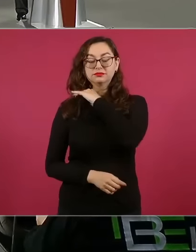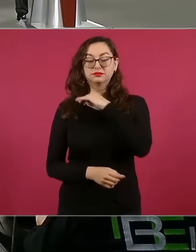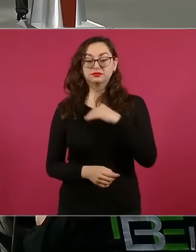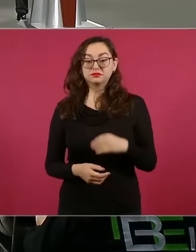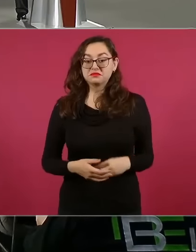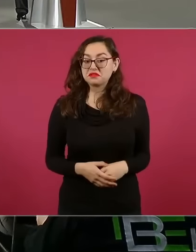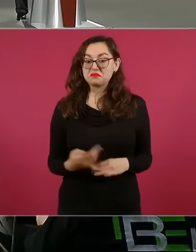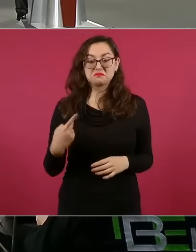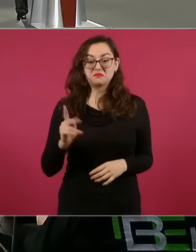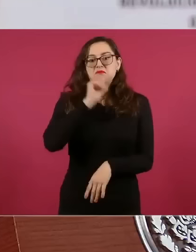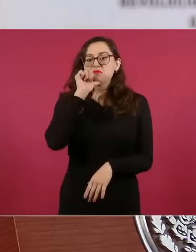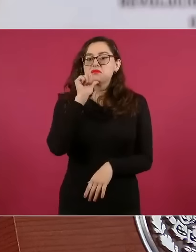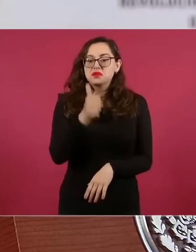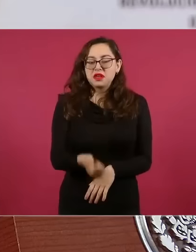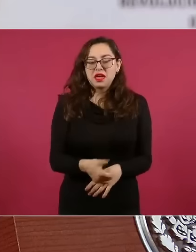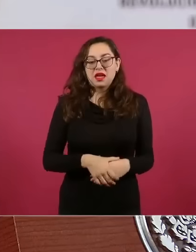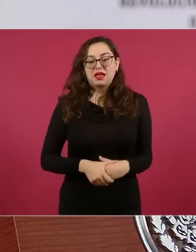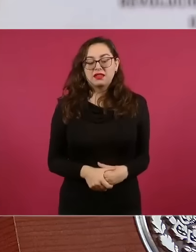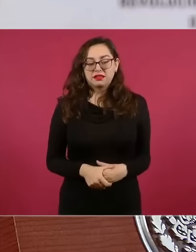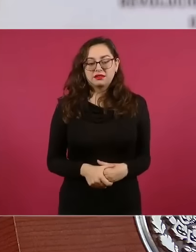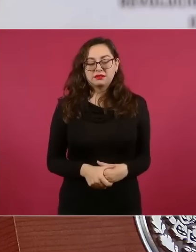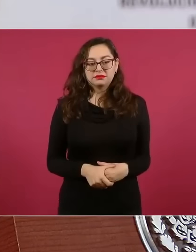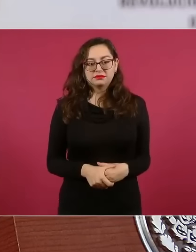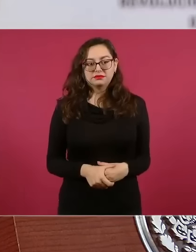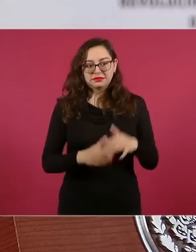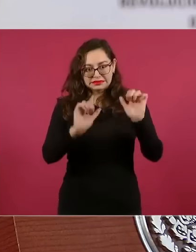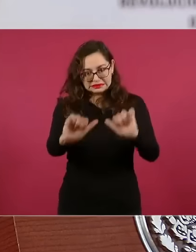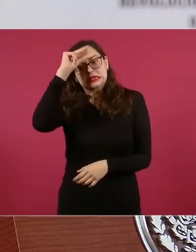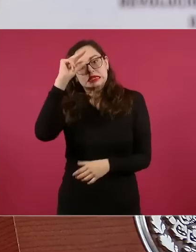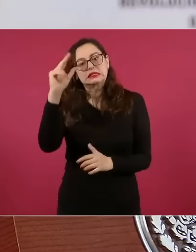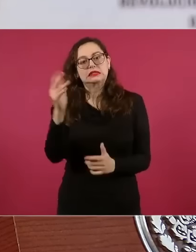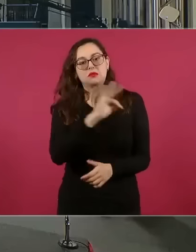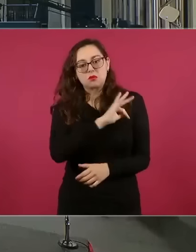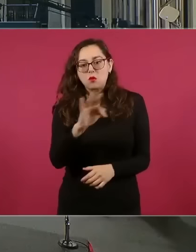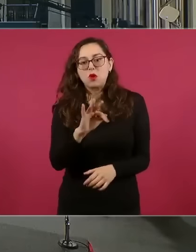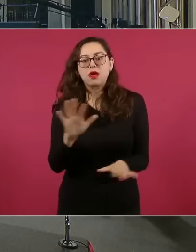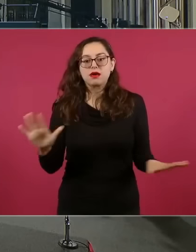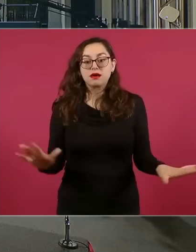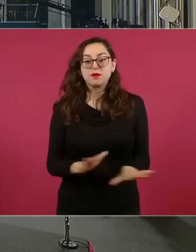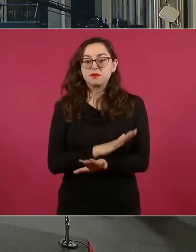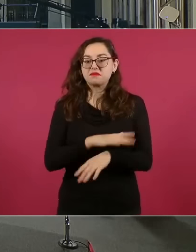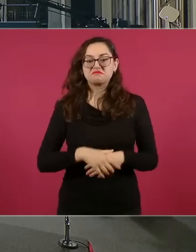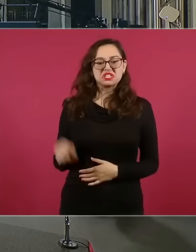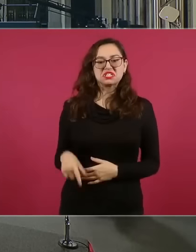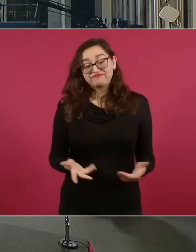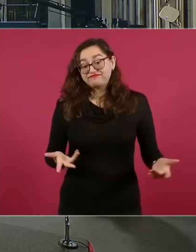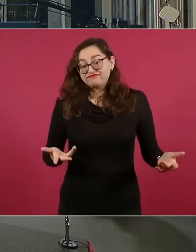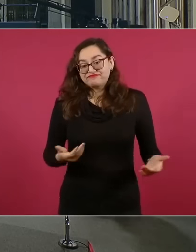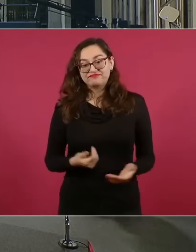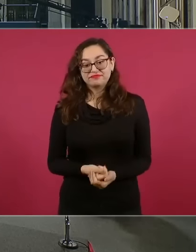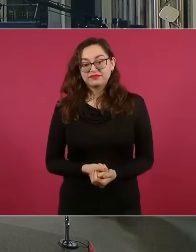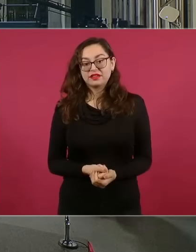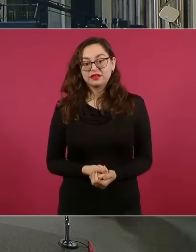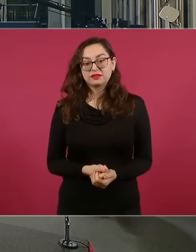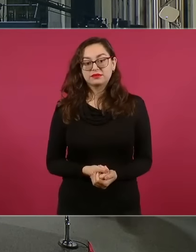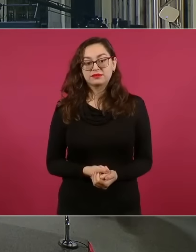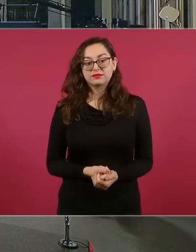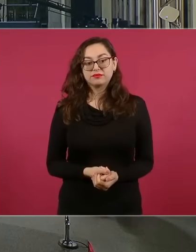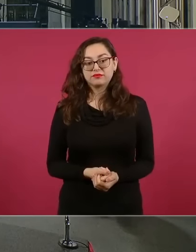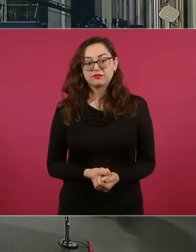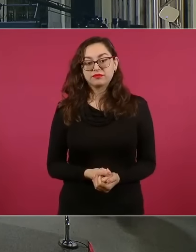no cambia y es de sabios cambiar de opinión se siguen con lo mismo presidente